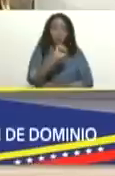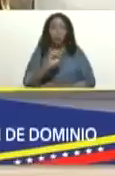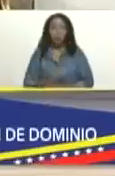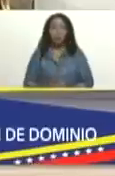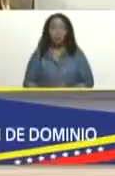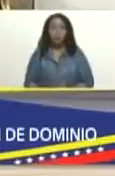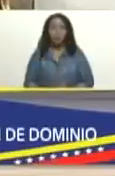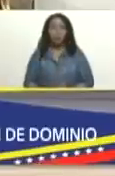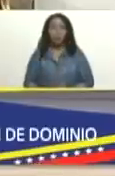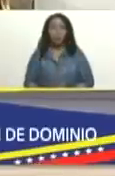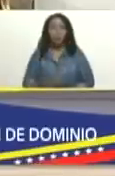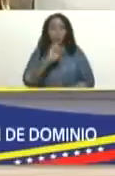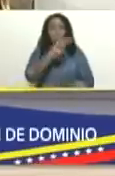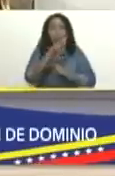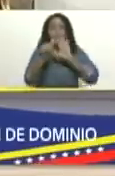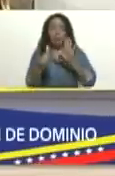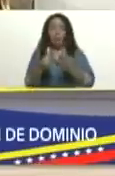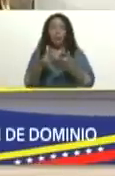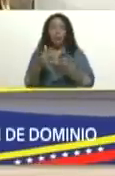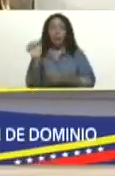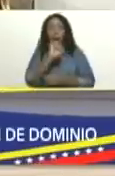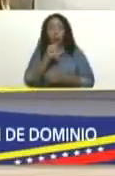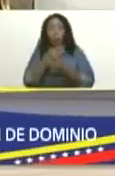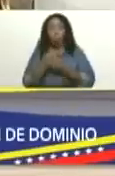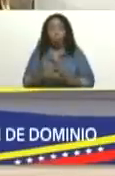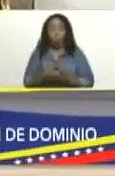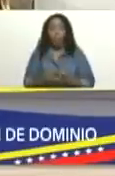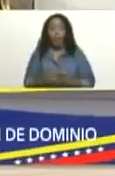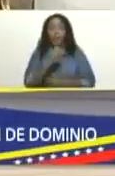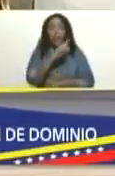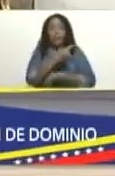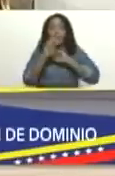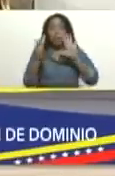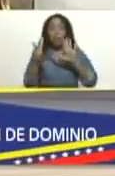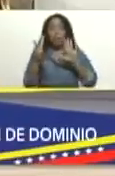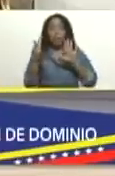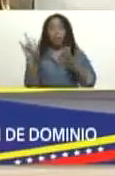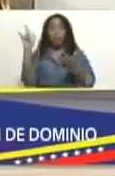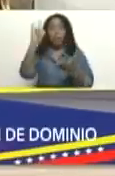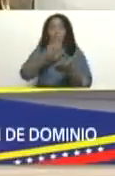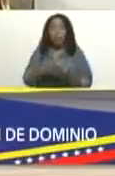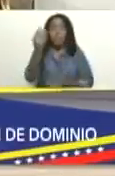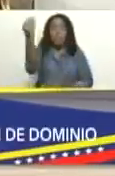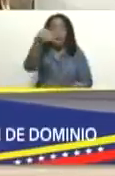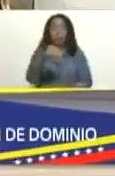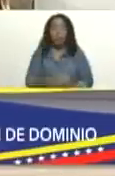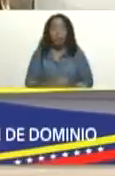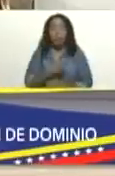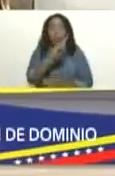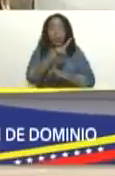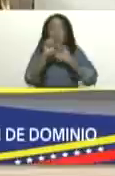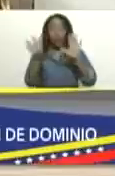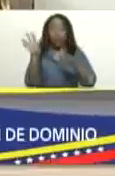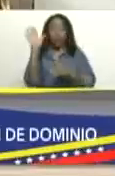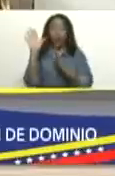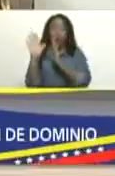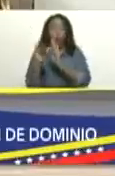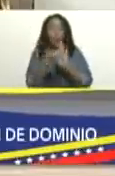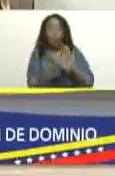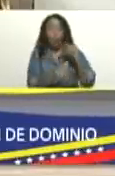veintiséis maquinarias pesadas diecisiete aeronaves más diecinueve a los corruptos